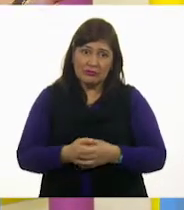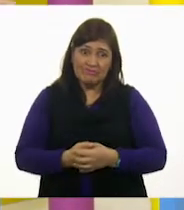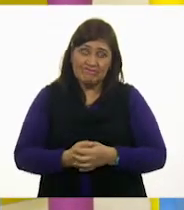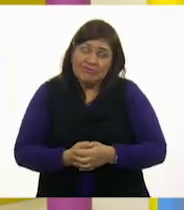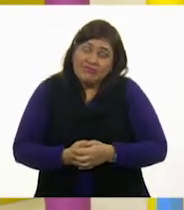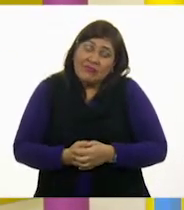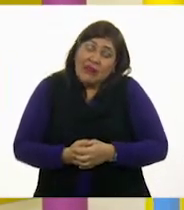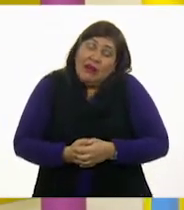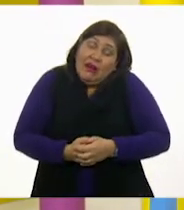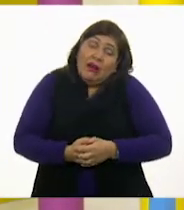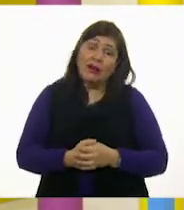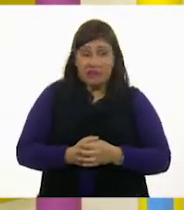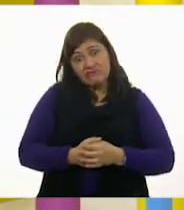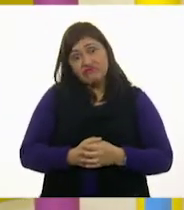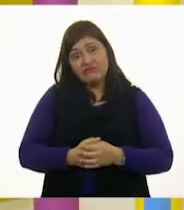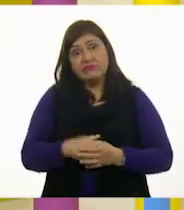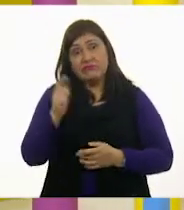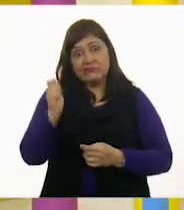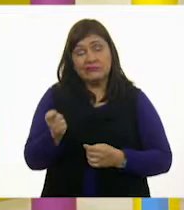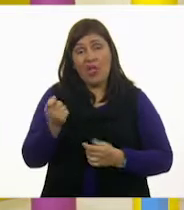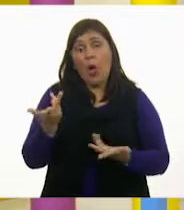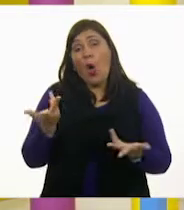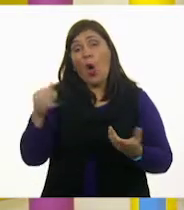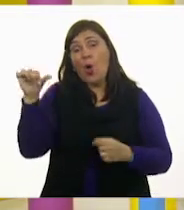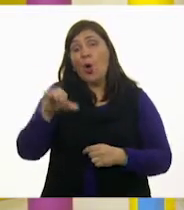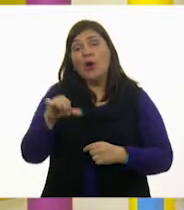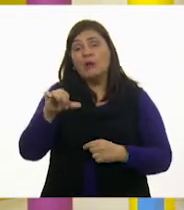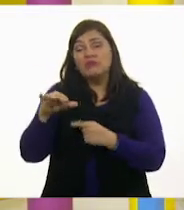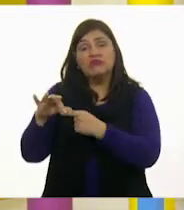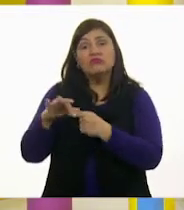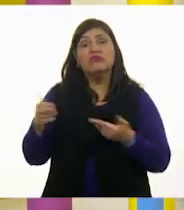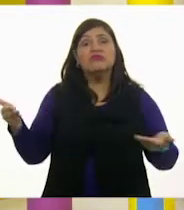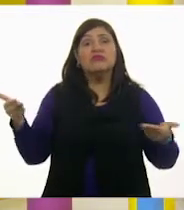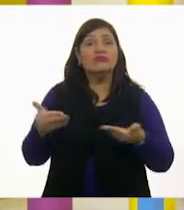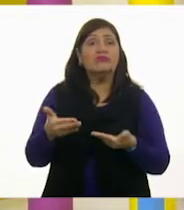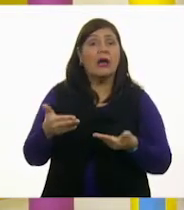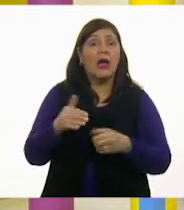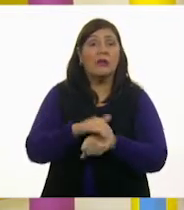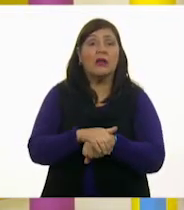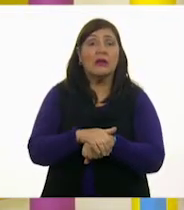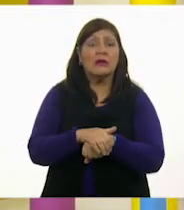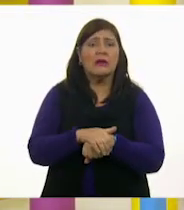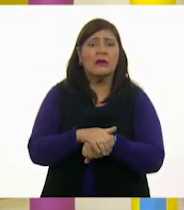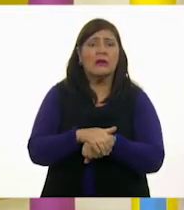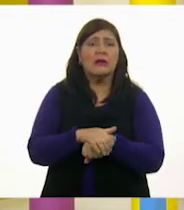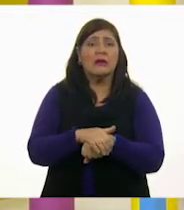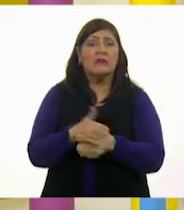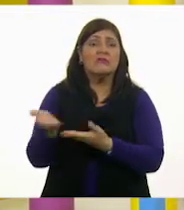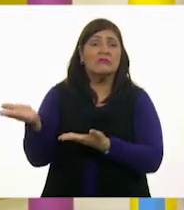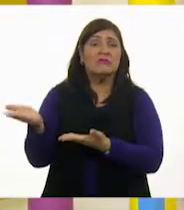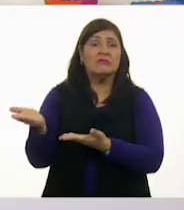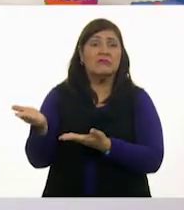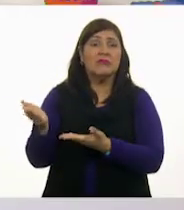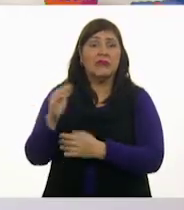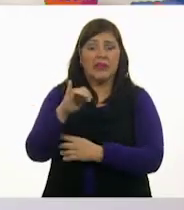Y bueno, pues hoy nos acompaña nuestro amigo FFRF.